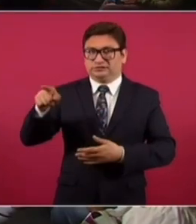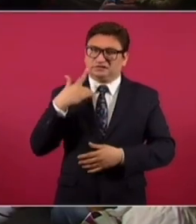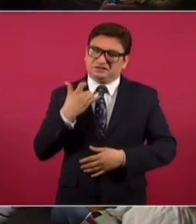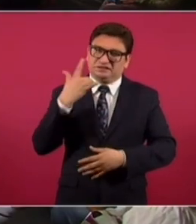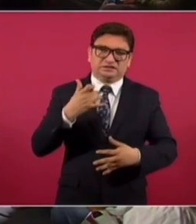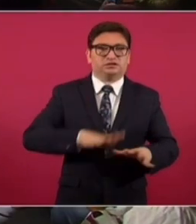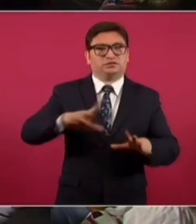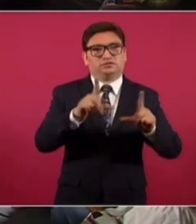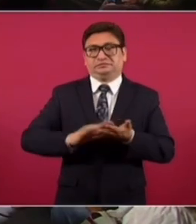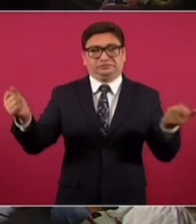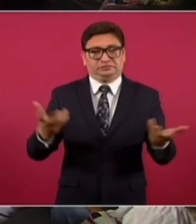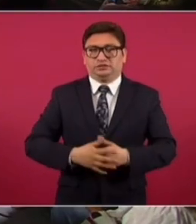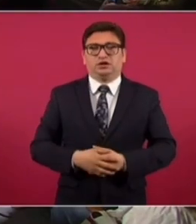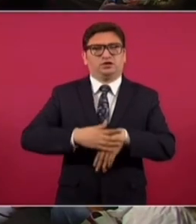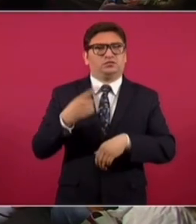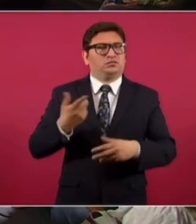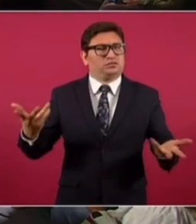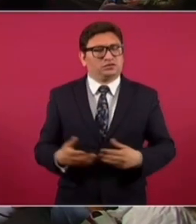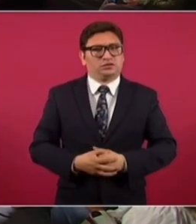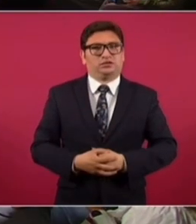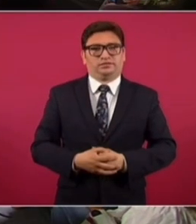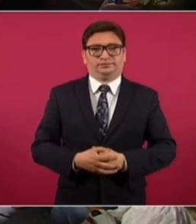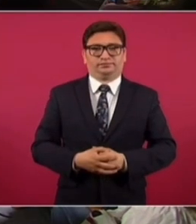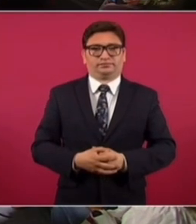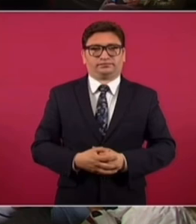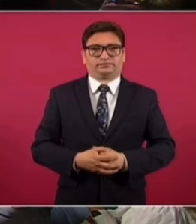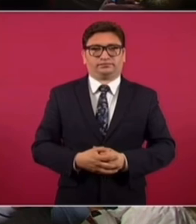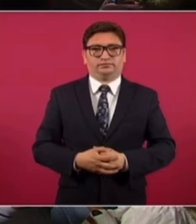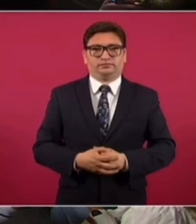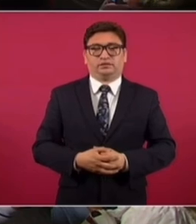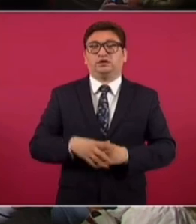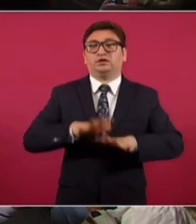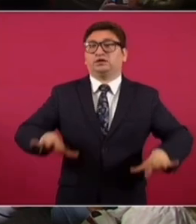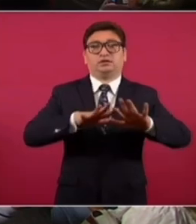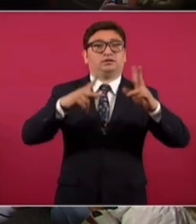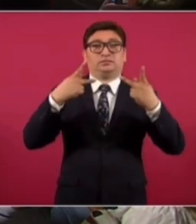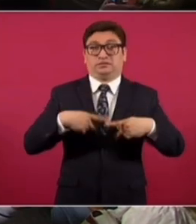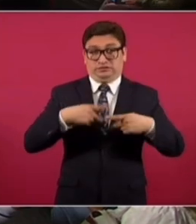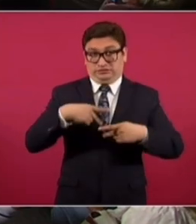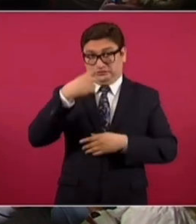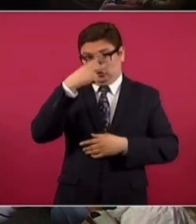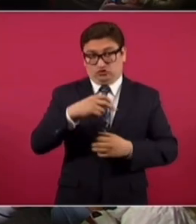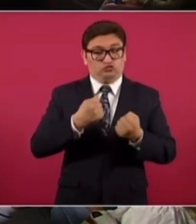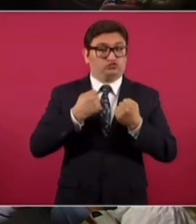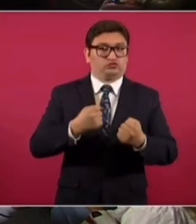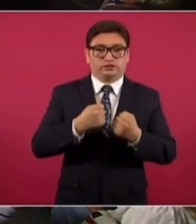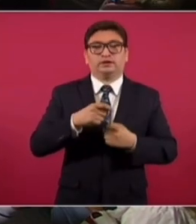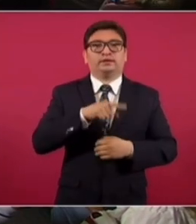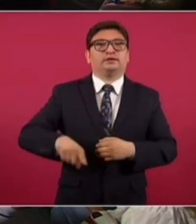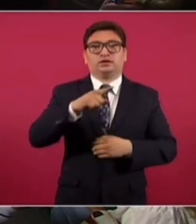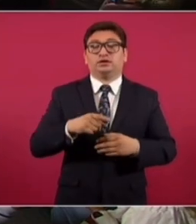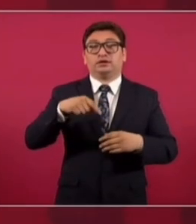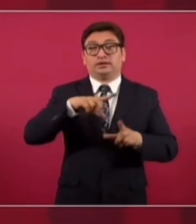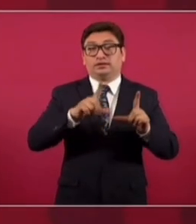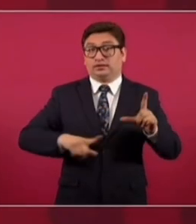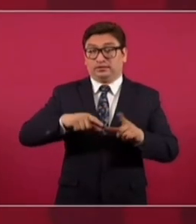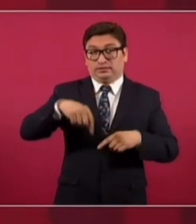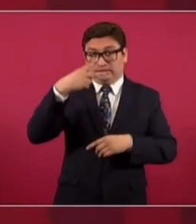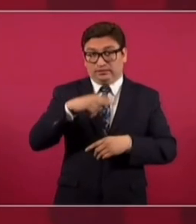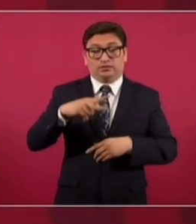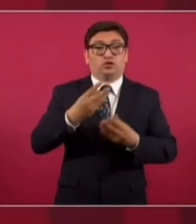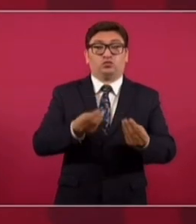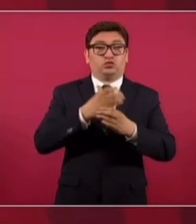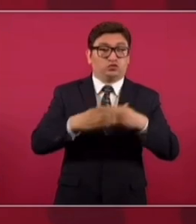se esmeraron en destruir al país. Nada más porque el pueblo de México es mucha pieza y tiene en nuestro país muchos recursos naturales.